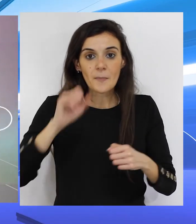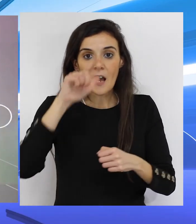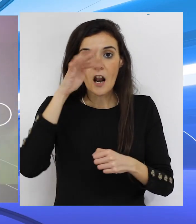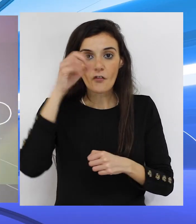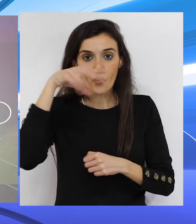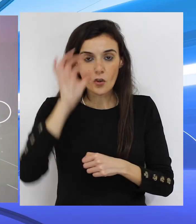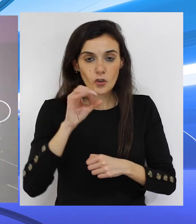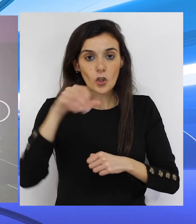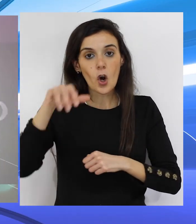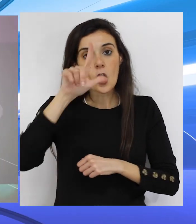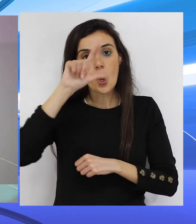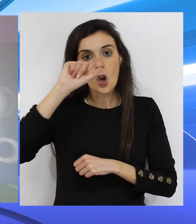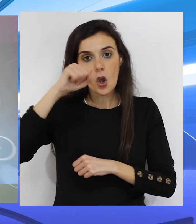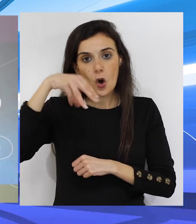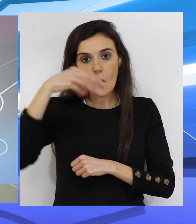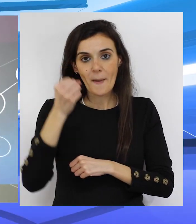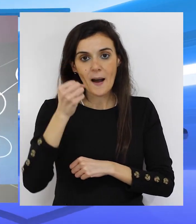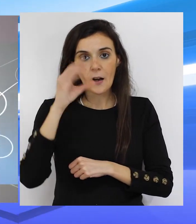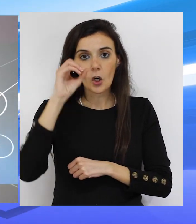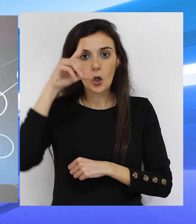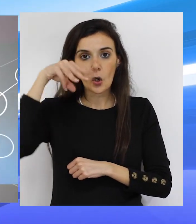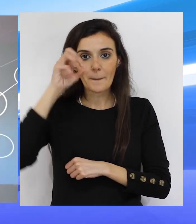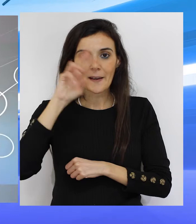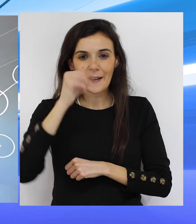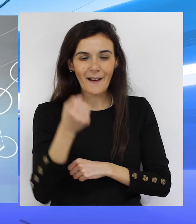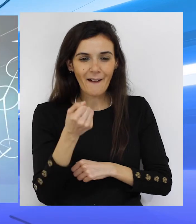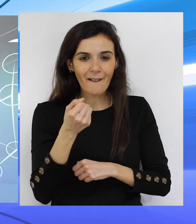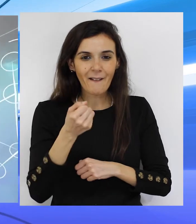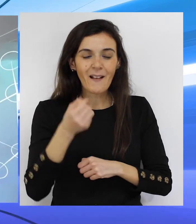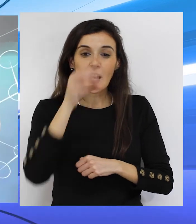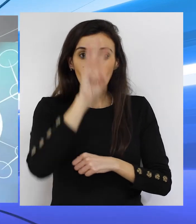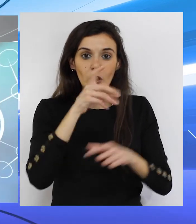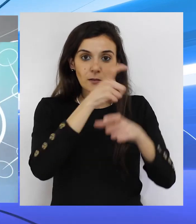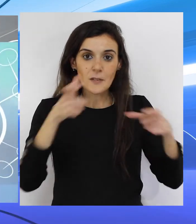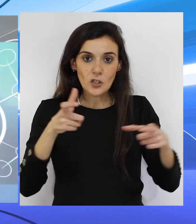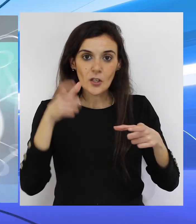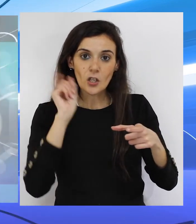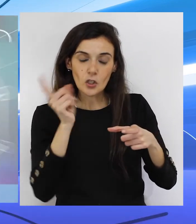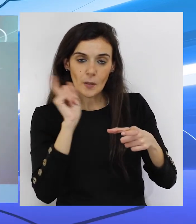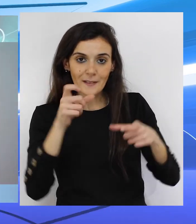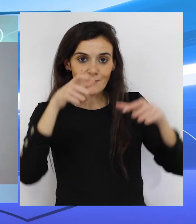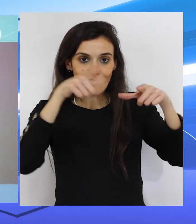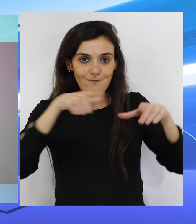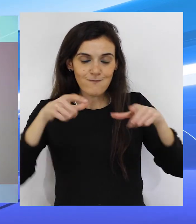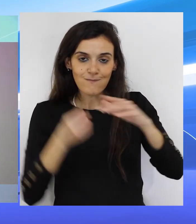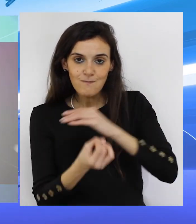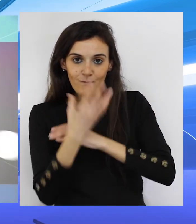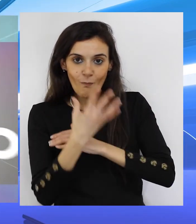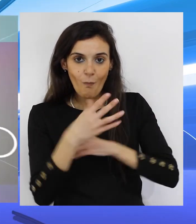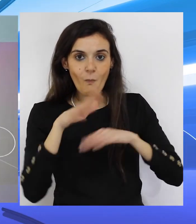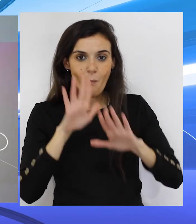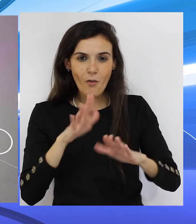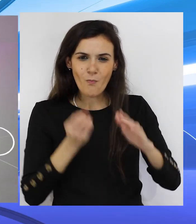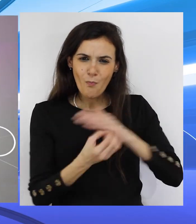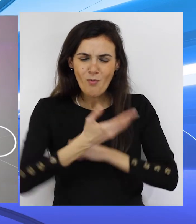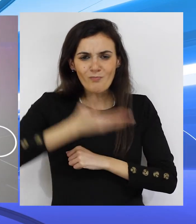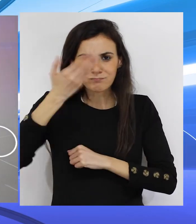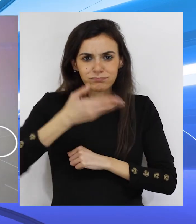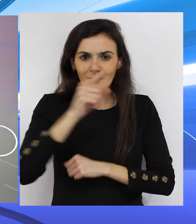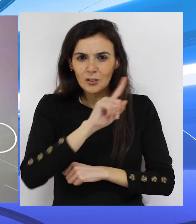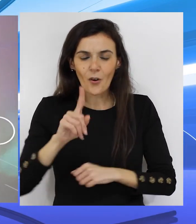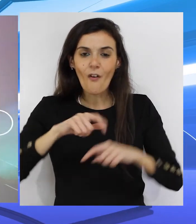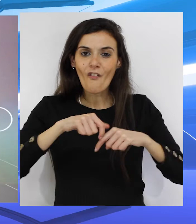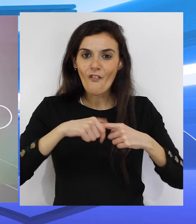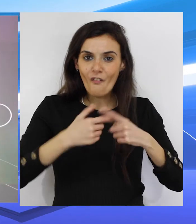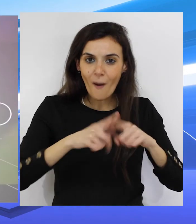Alfonso, en Loma Colmenar serían aproximadamente tres personas por cada brote, o sea que no son brotes grandes,